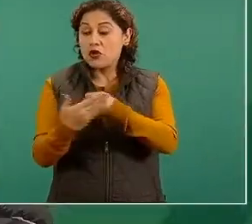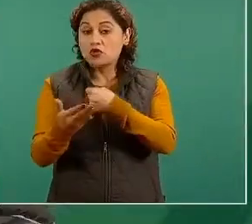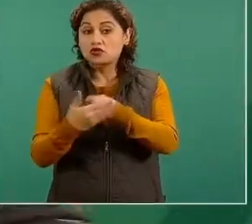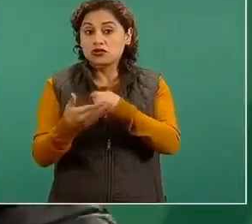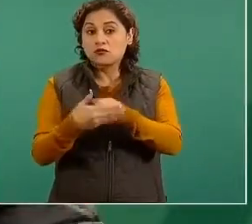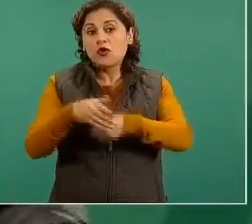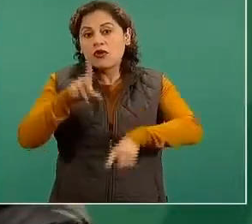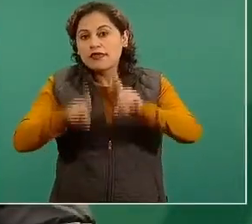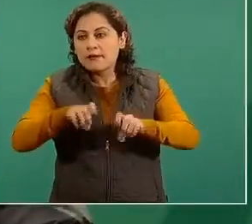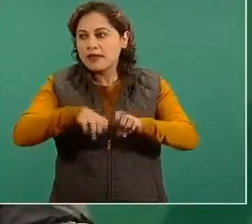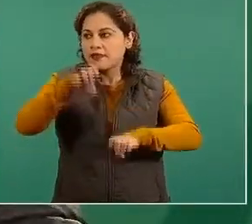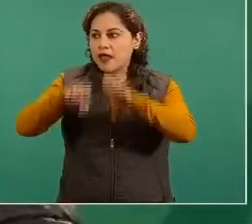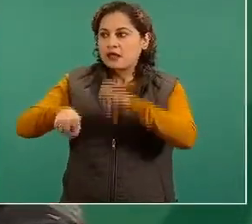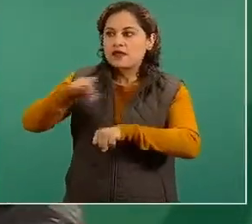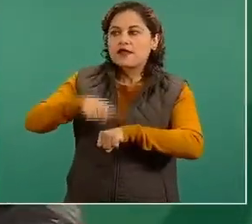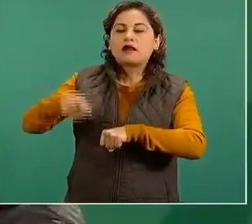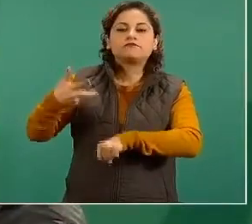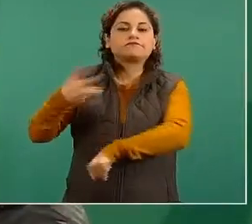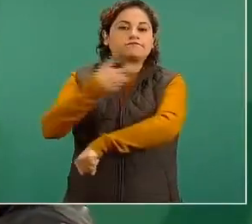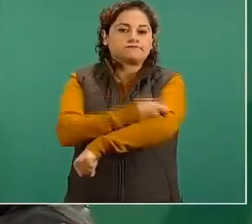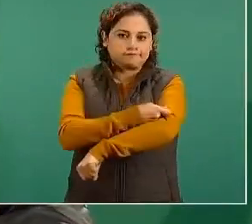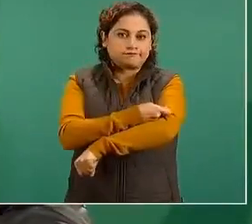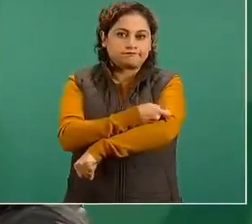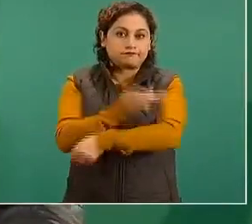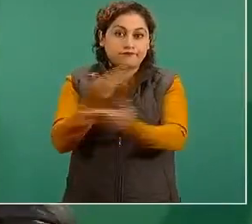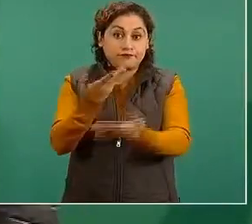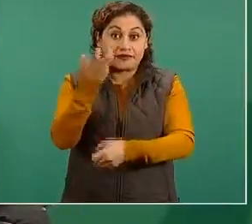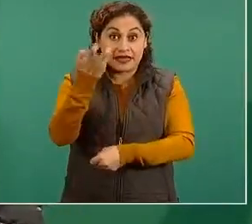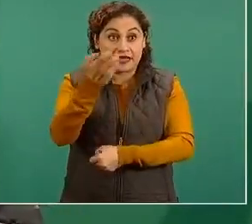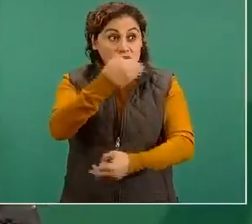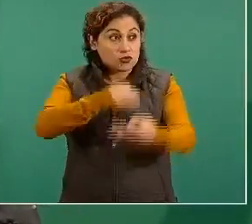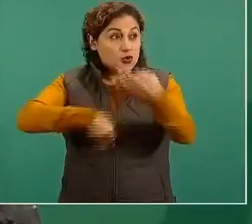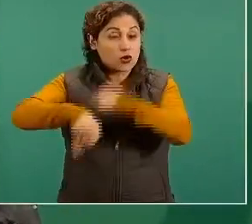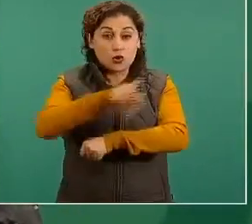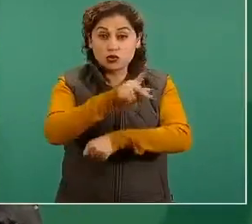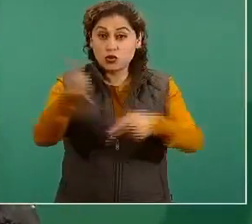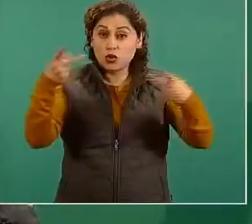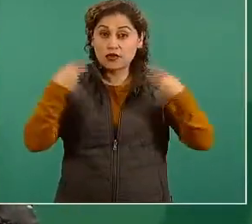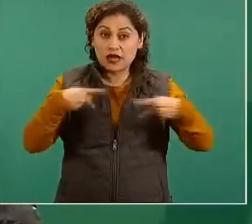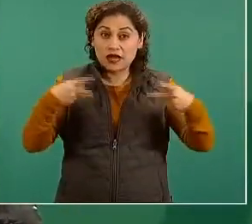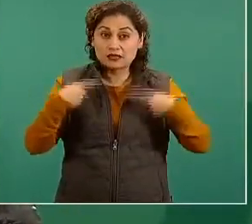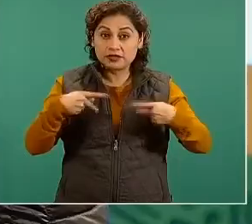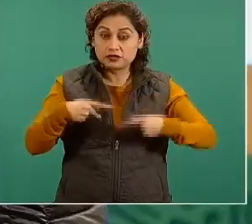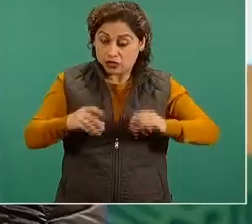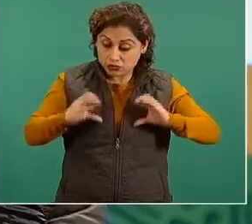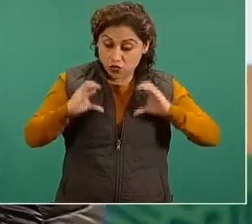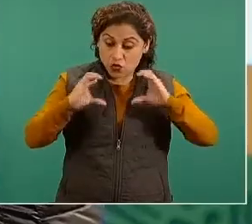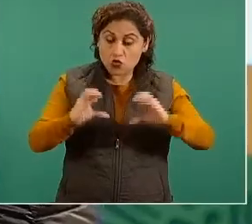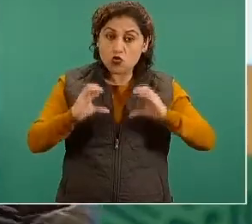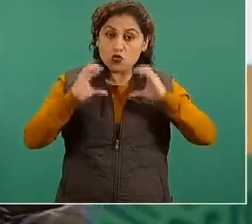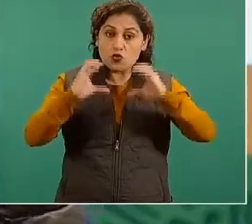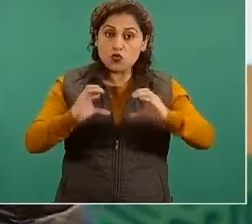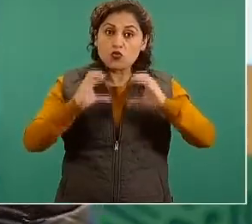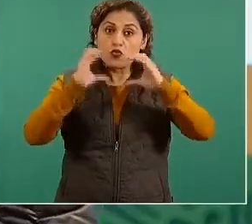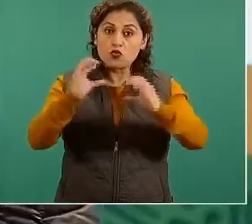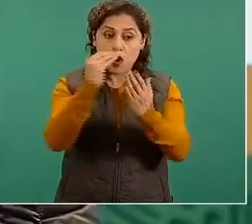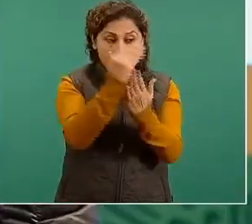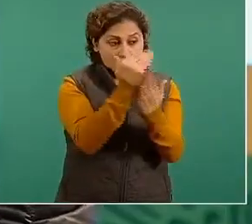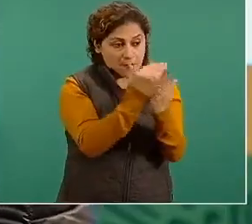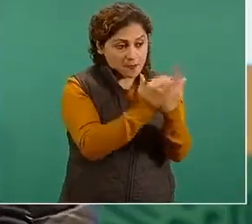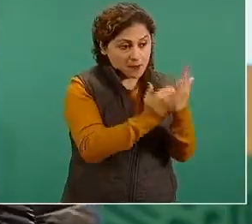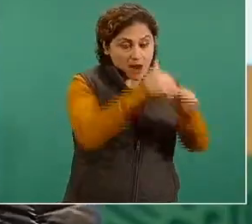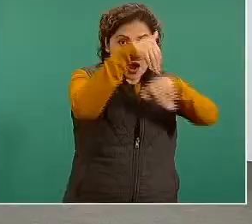en conjunto todos como sociedad manteniendo las medidas básicas de prevención y recibiendo una